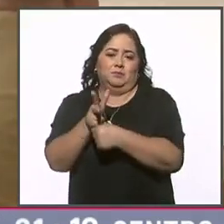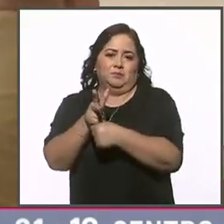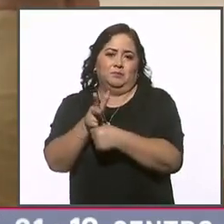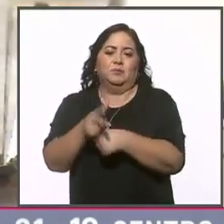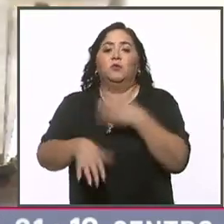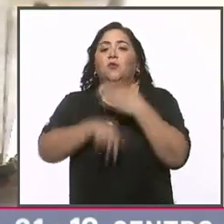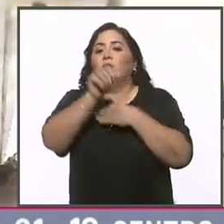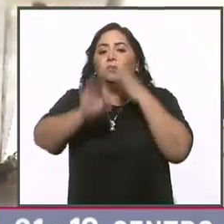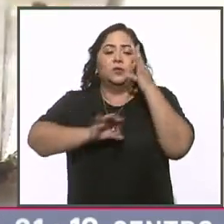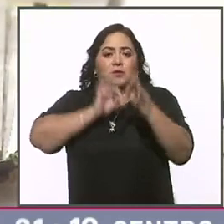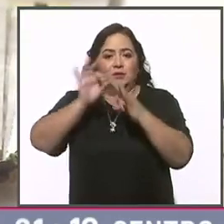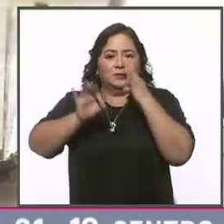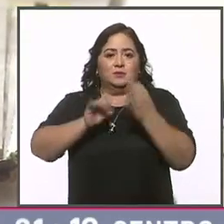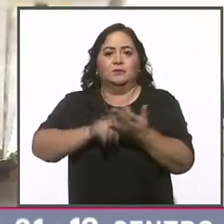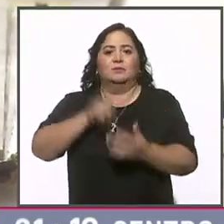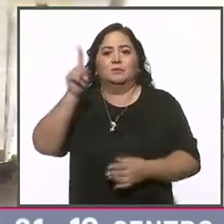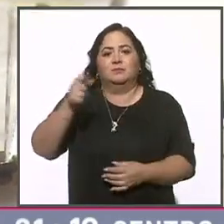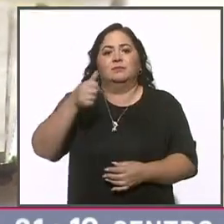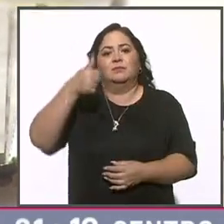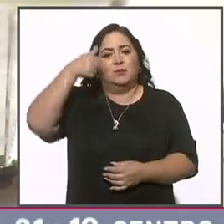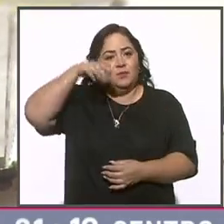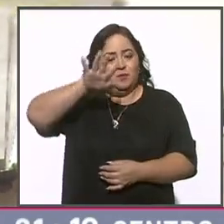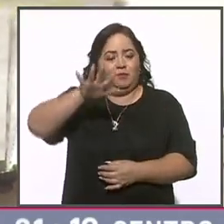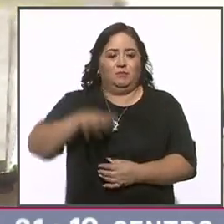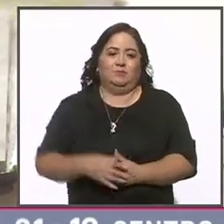y Ángel González. 11 Noticias, Atlanta Muñoz. ¡Gracias! ¡Gracias! ¡Gracias! ¡Gracias! ¡Gracias! ¡Gracias! ¡Gracias!